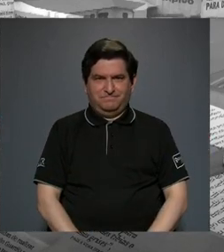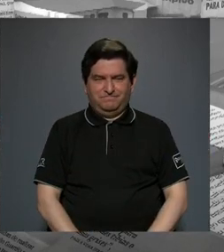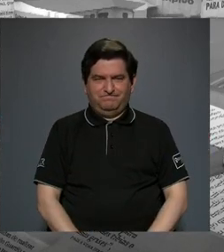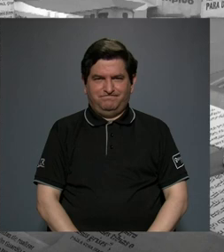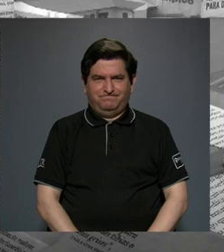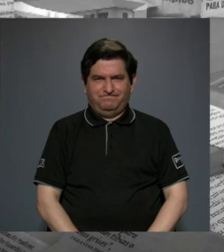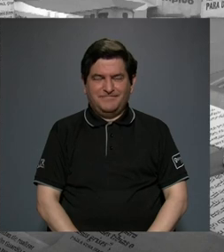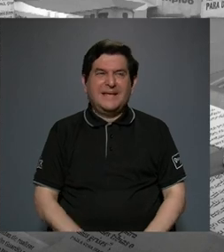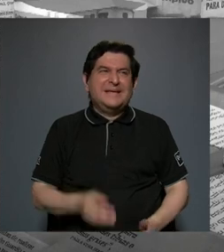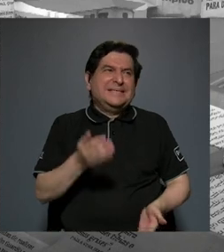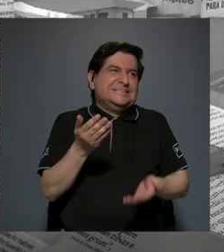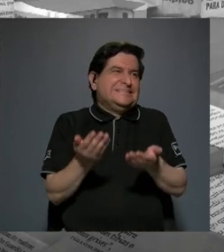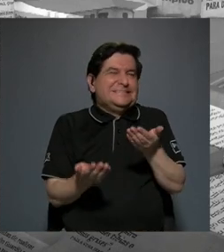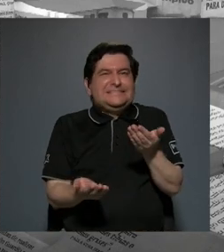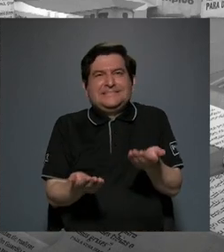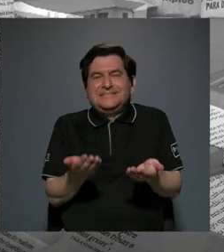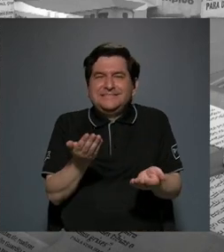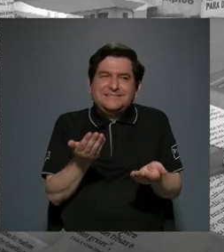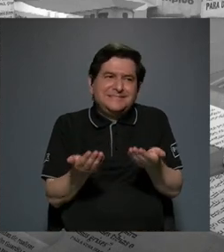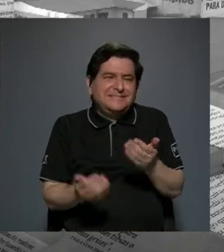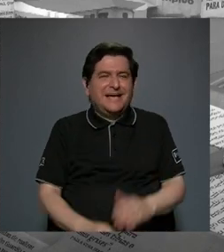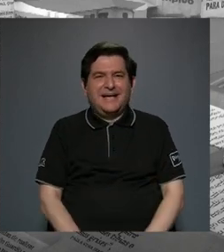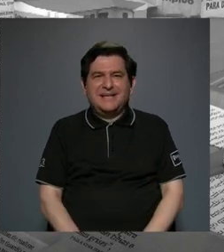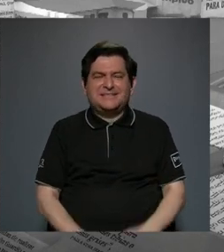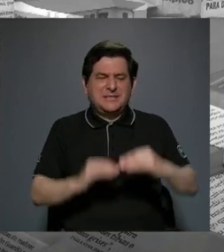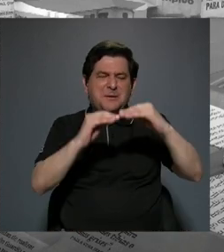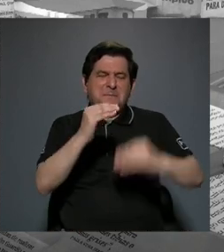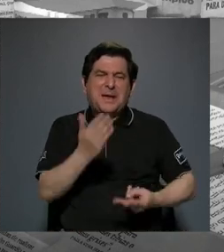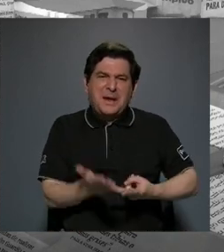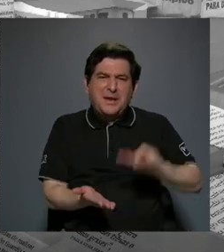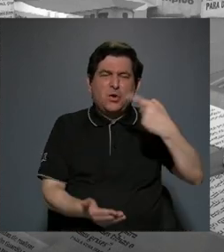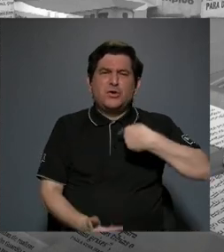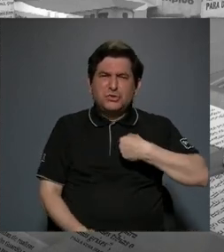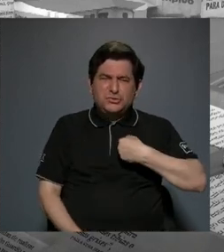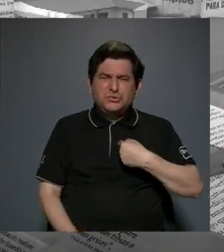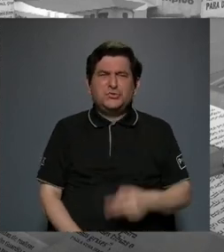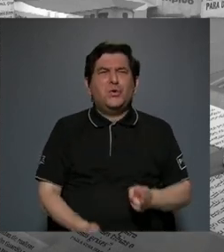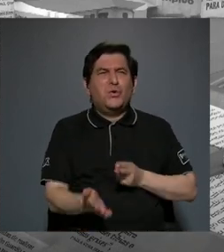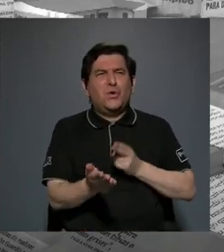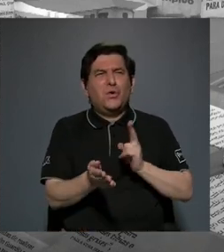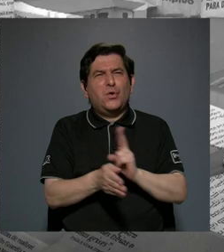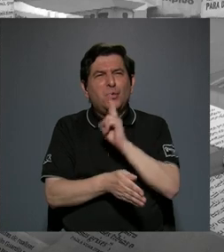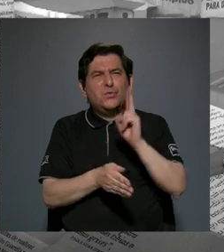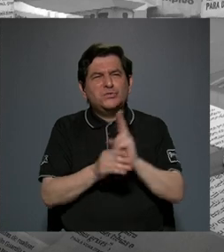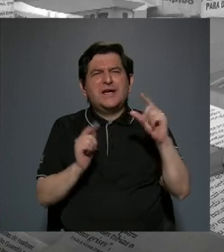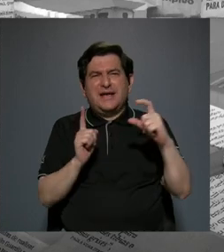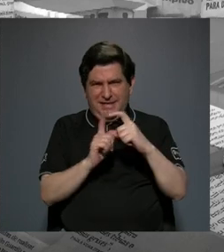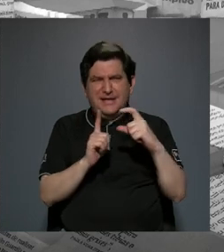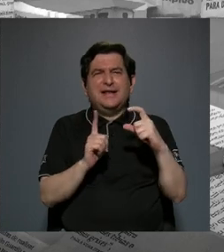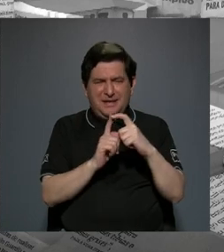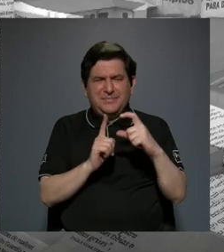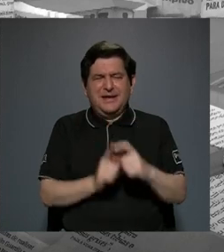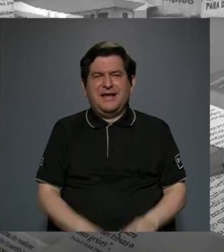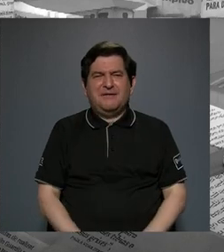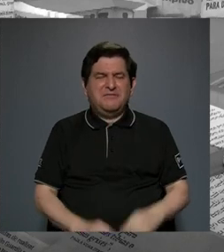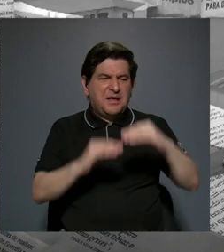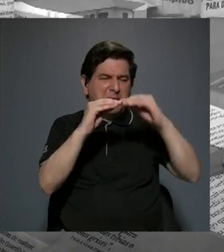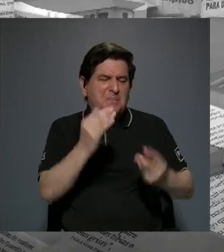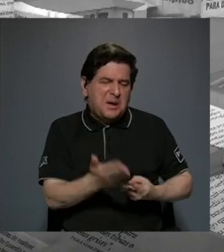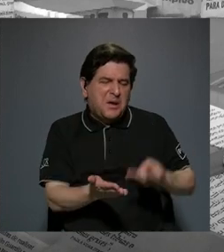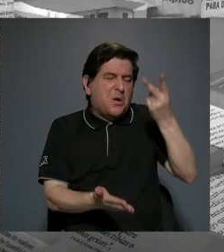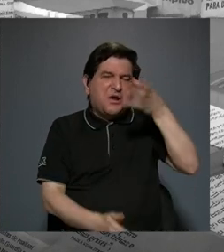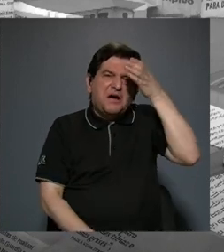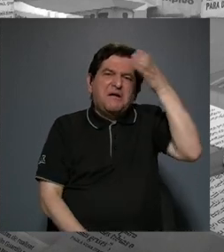pues de un poco de de menosprecio y era que yo podría usar la palabra de menosprecio por la cultura